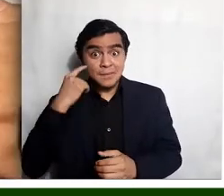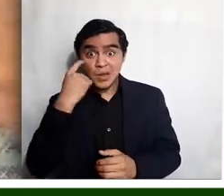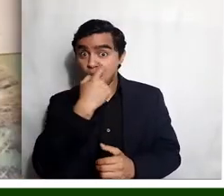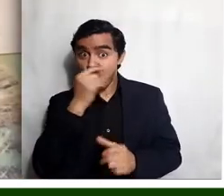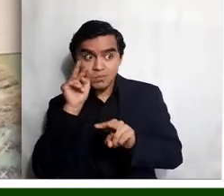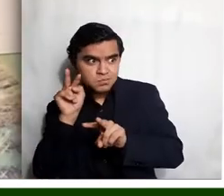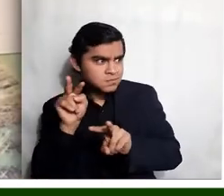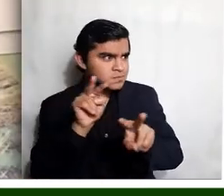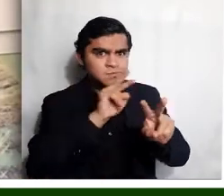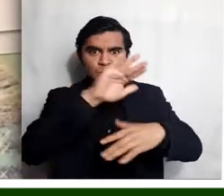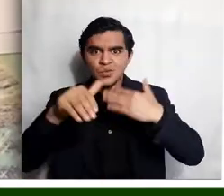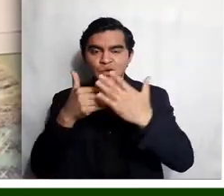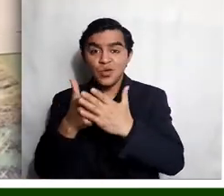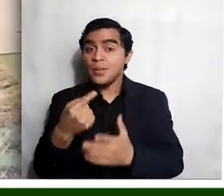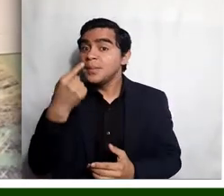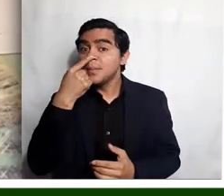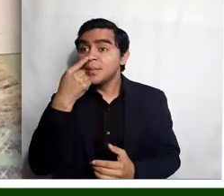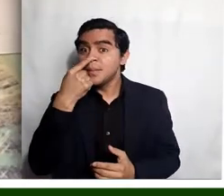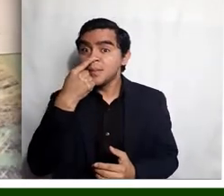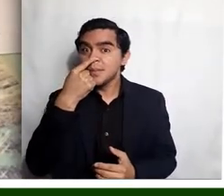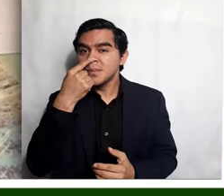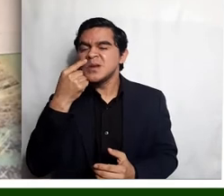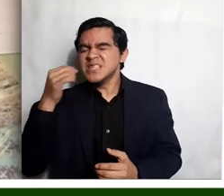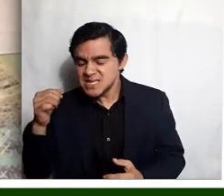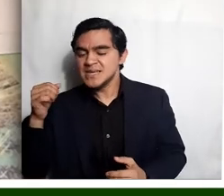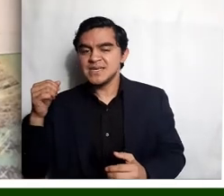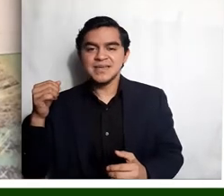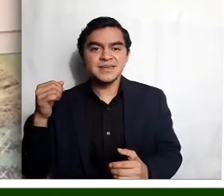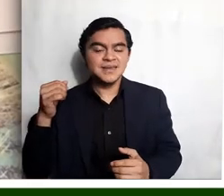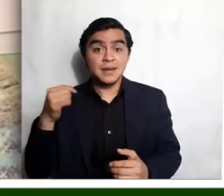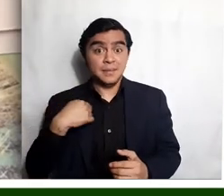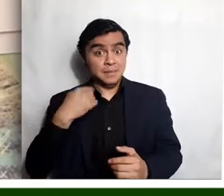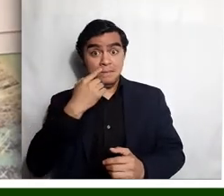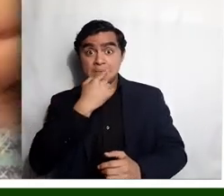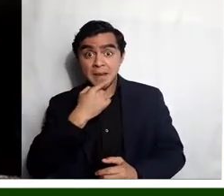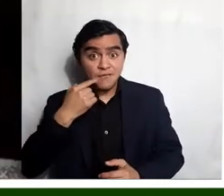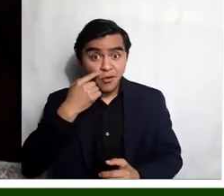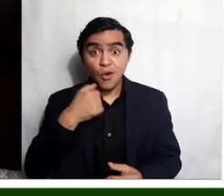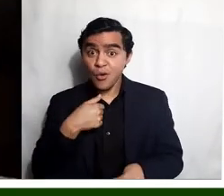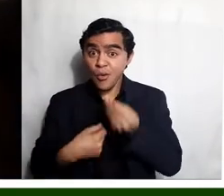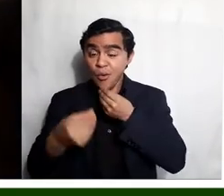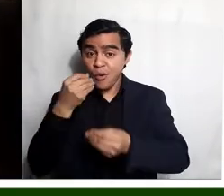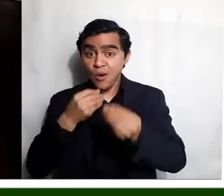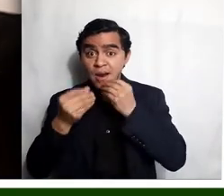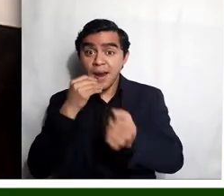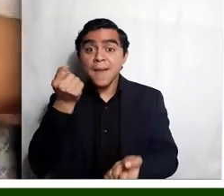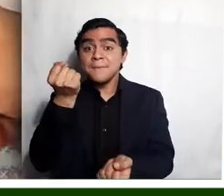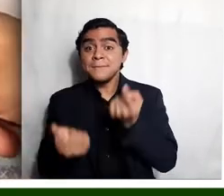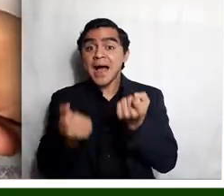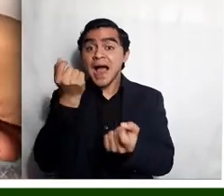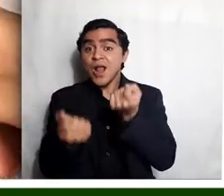todo. Con la nariz hago hachís. Con mi boca como como palomitas